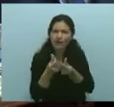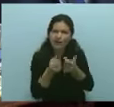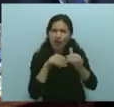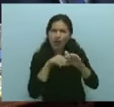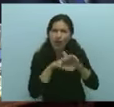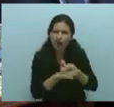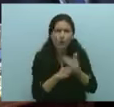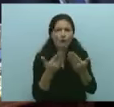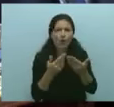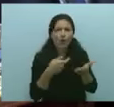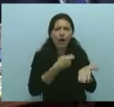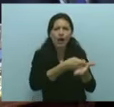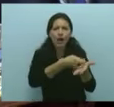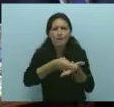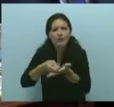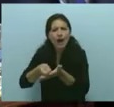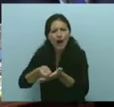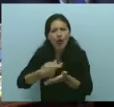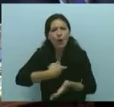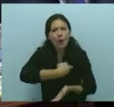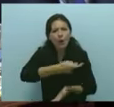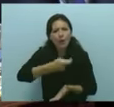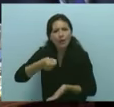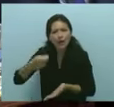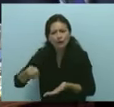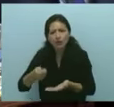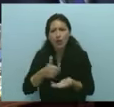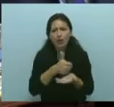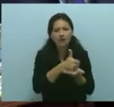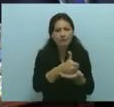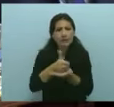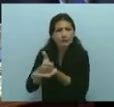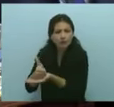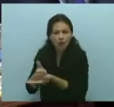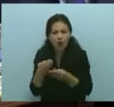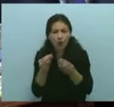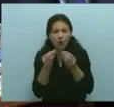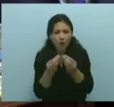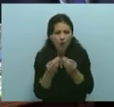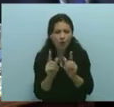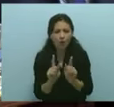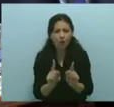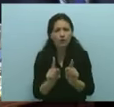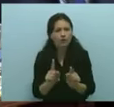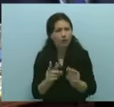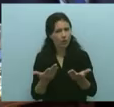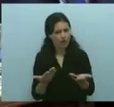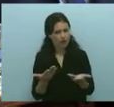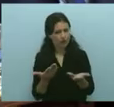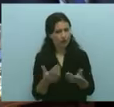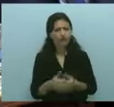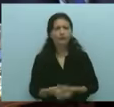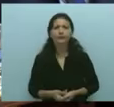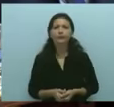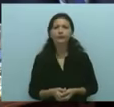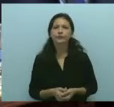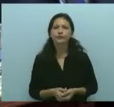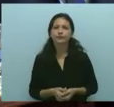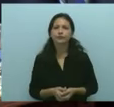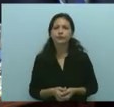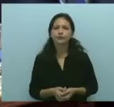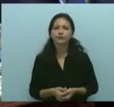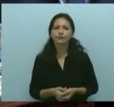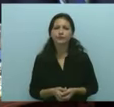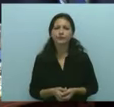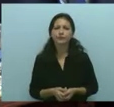solidaria y que hagan más esfuerzos quienes estén en mejores condiciones de hacerlo. Además hubo un informe de los